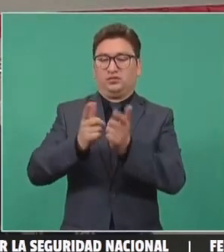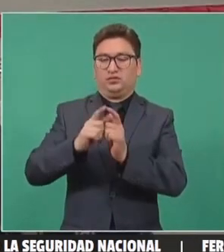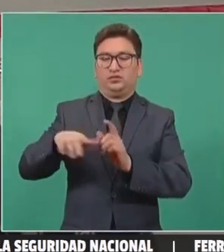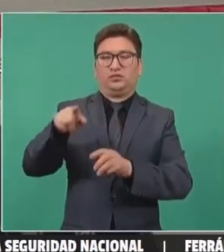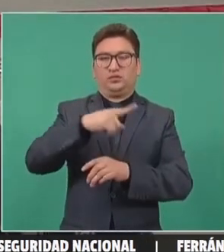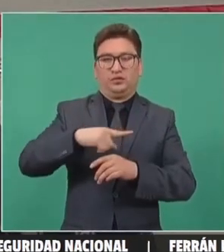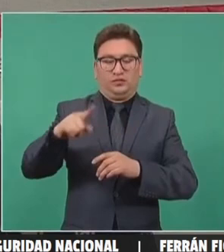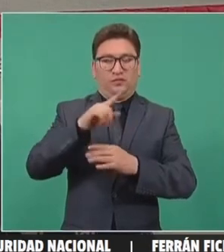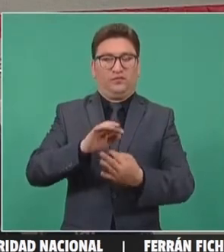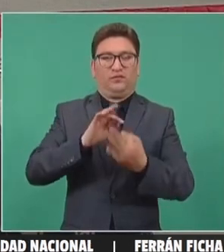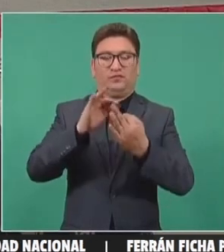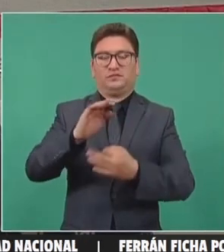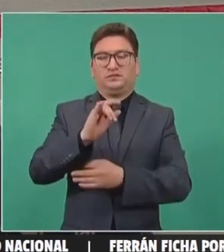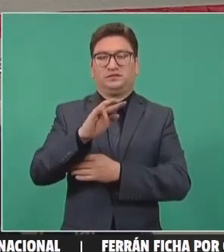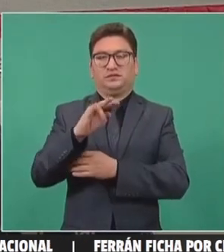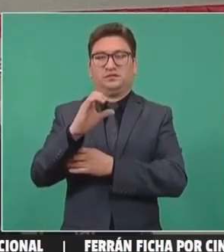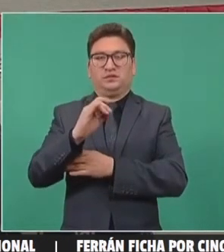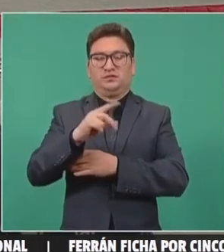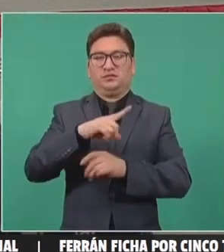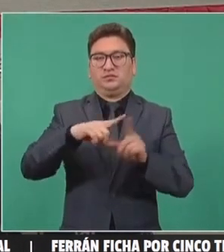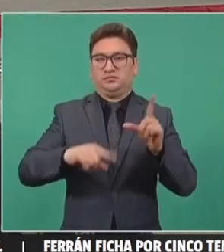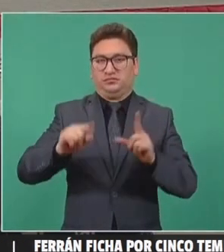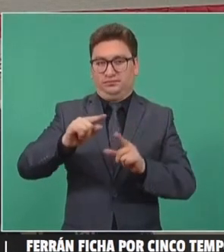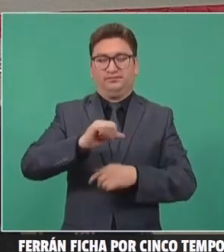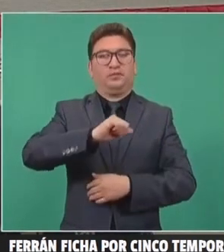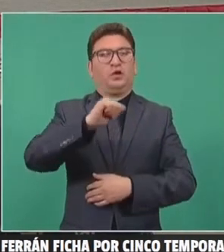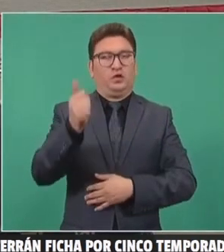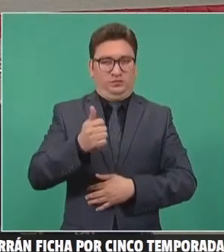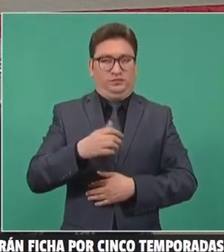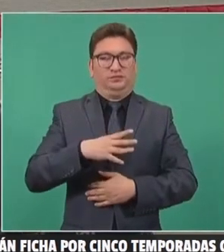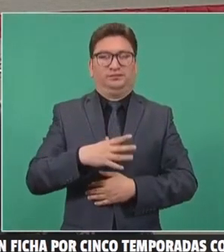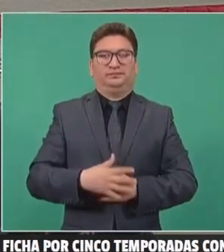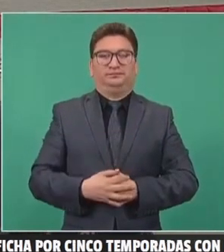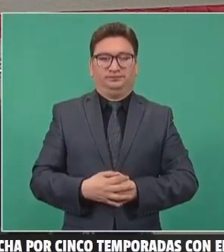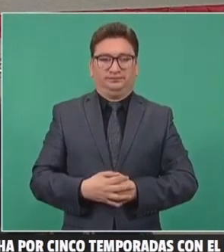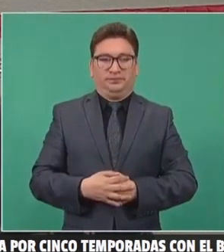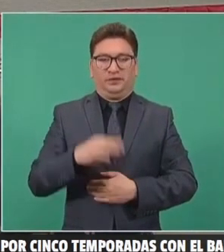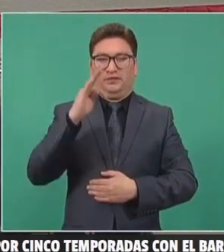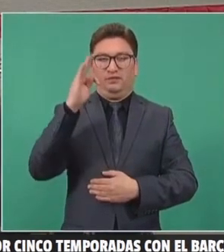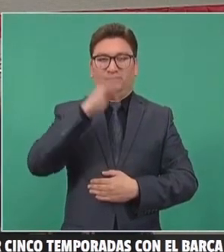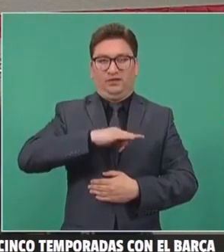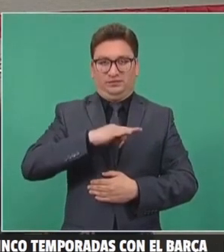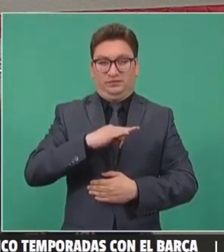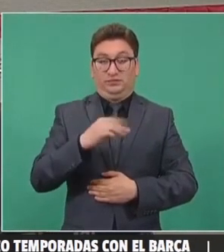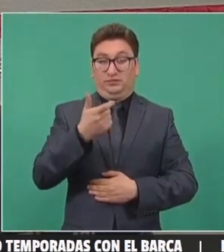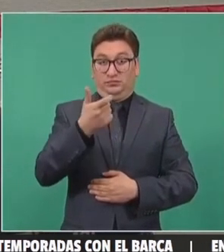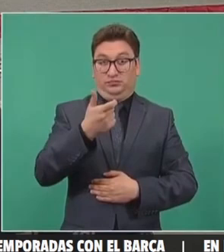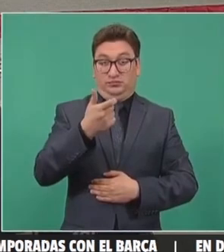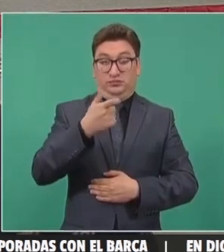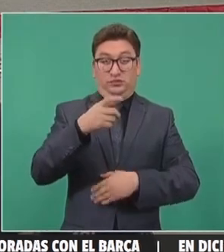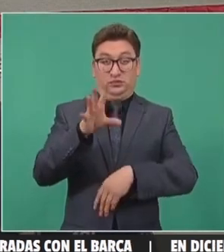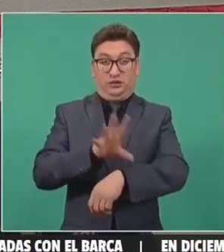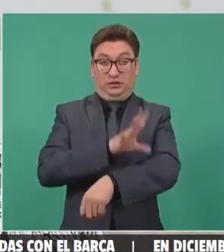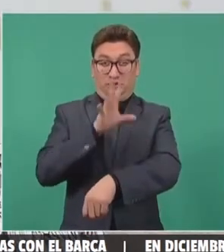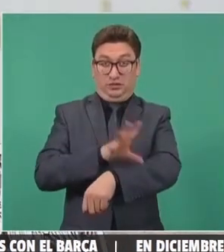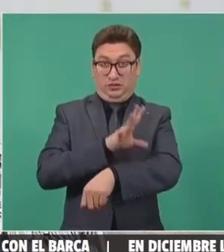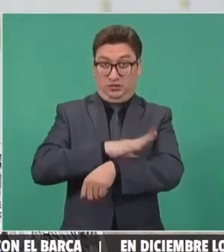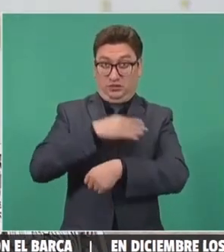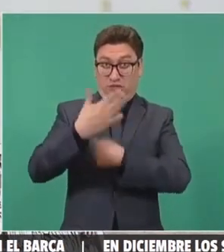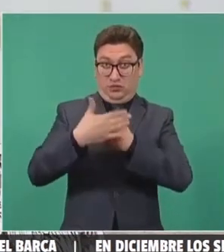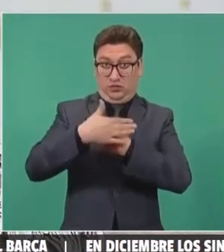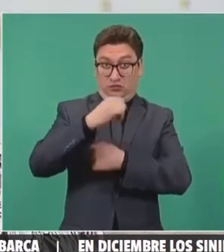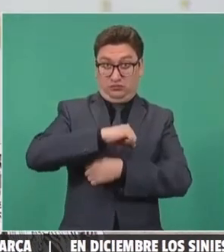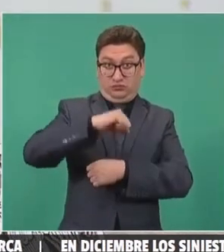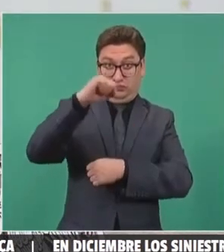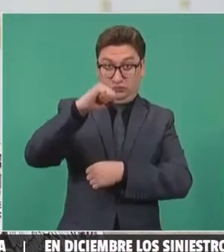entre otros. Segunda, por favor. Falso que las tarifas eléctricas subirán si se